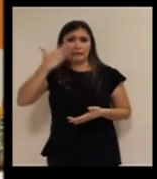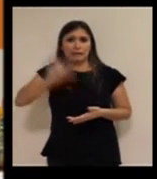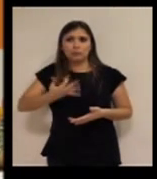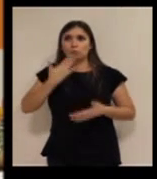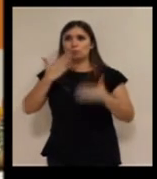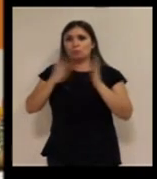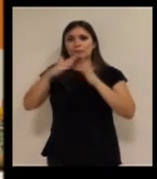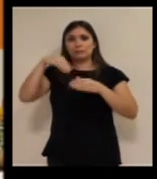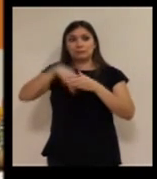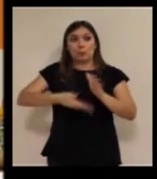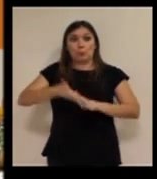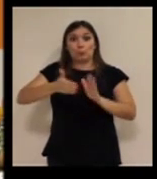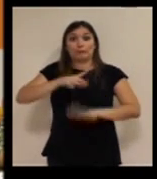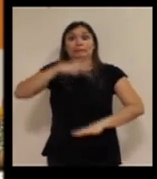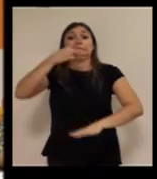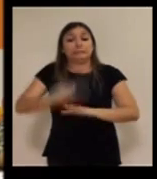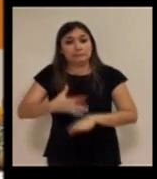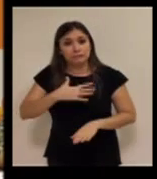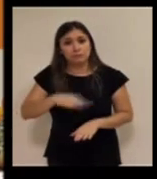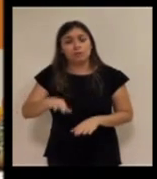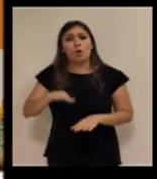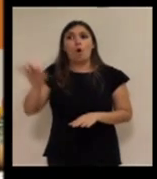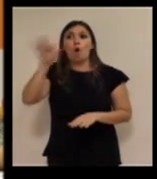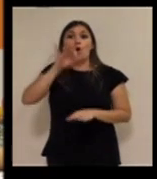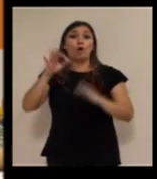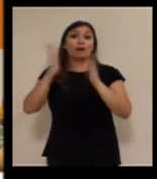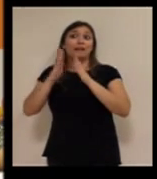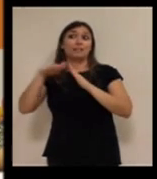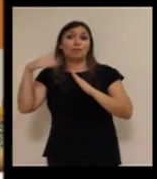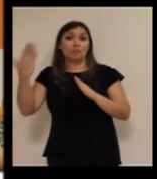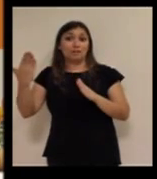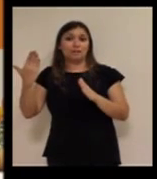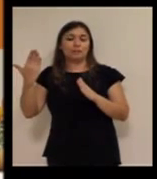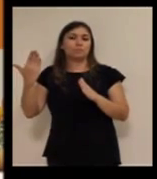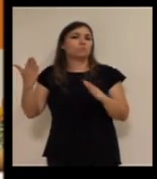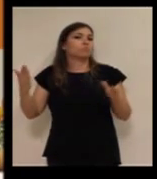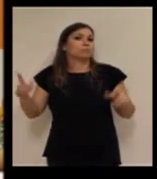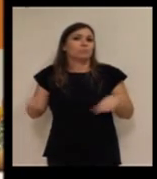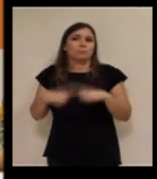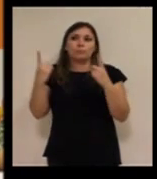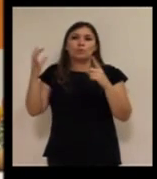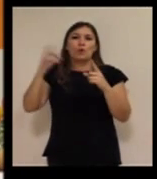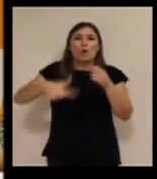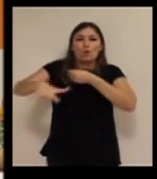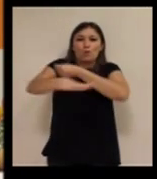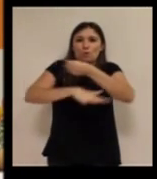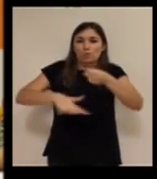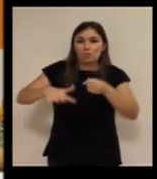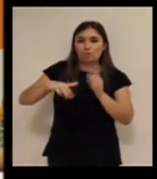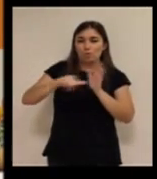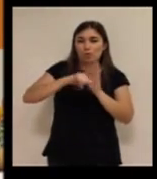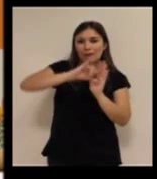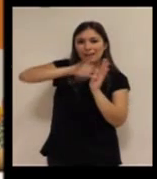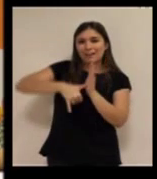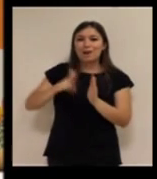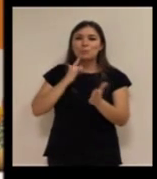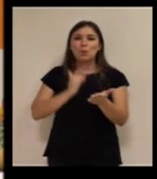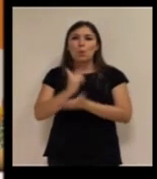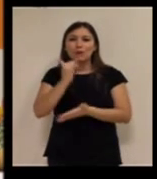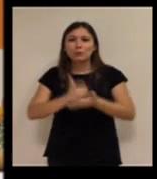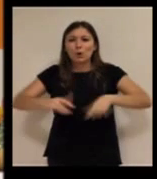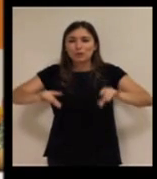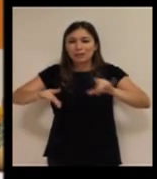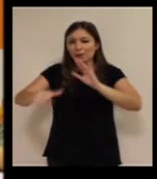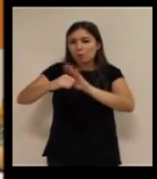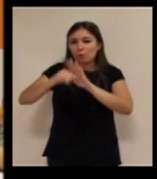un siniestro dentro del domicilio y que además fuera de su casa, ya sea fuera o en su parcela o en su huertecita que tiene al